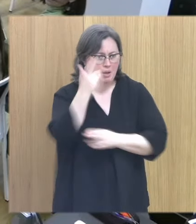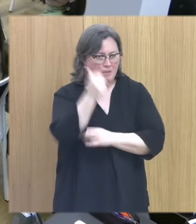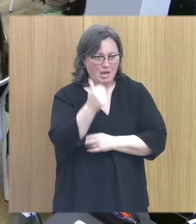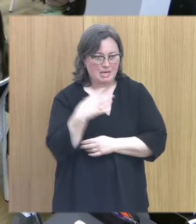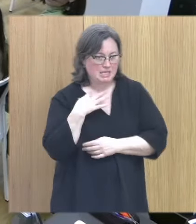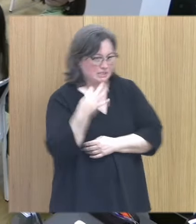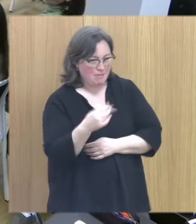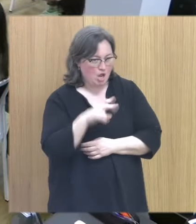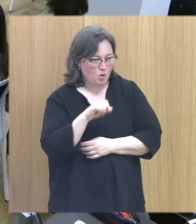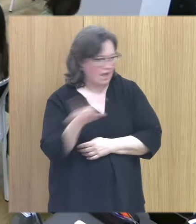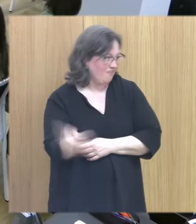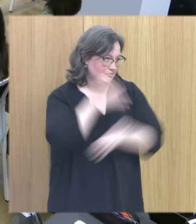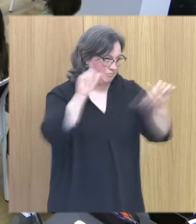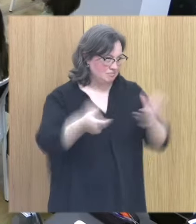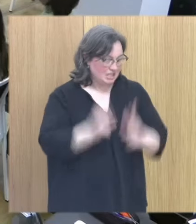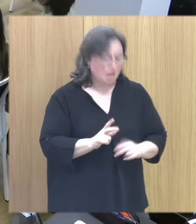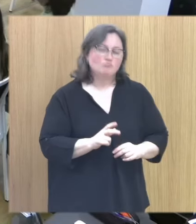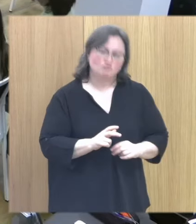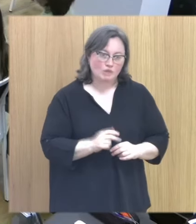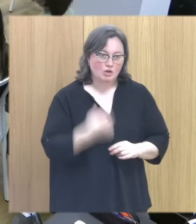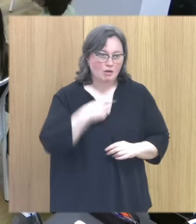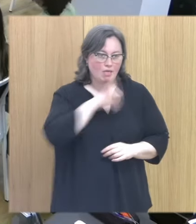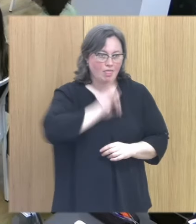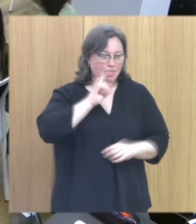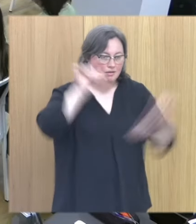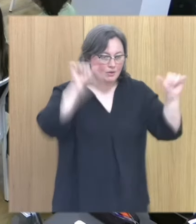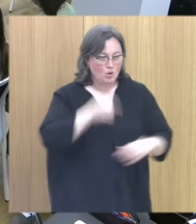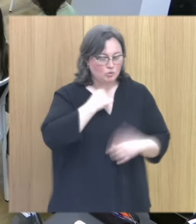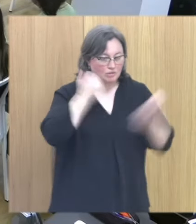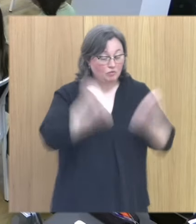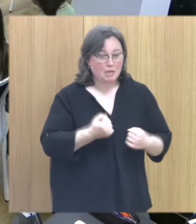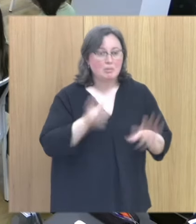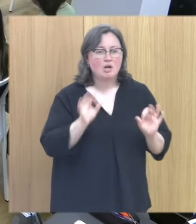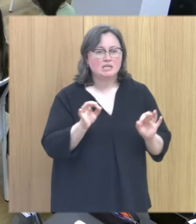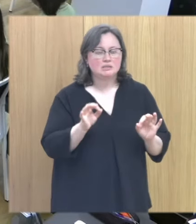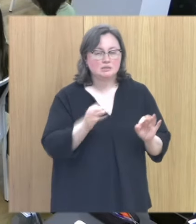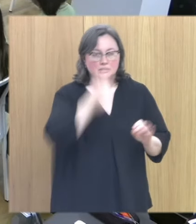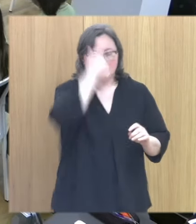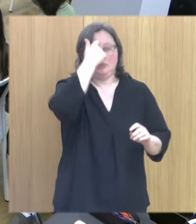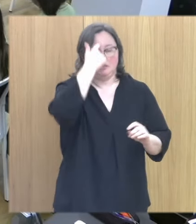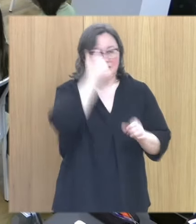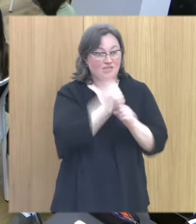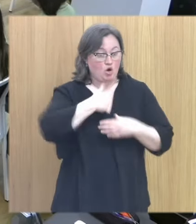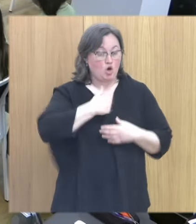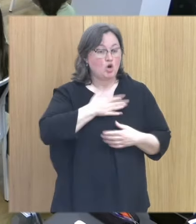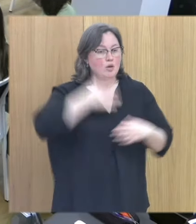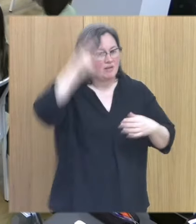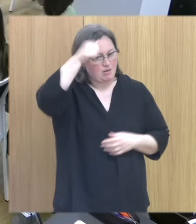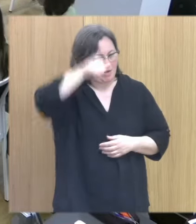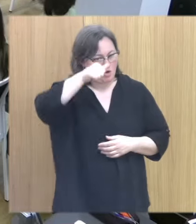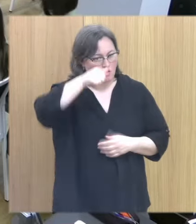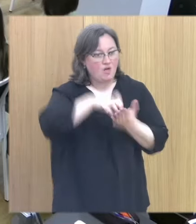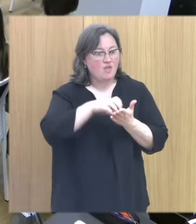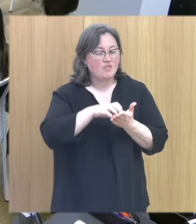lía a Nuria para que venga aquí y la verdad es que me está encantando pero sobre todo me ha colocado el trabajo que yo tengo yo soy enfermero trabajo